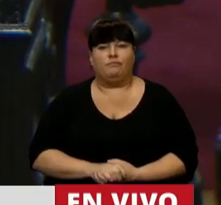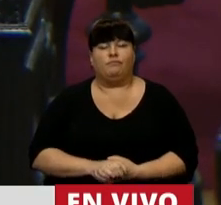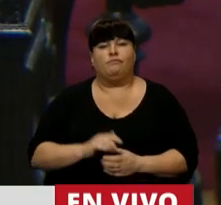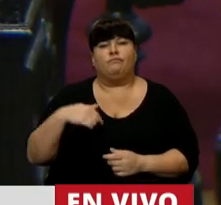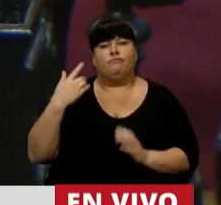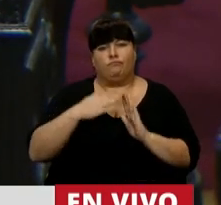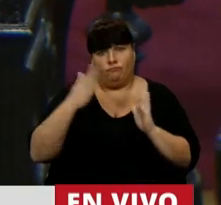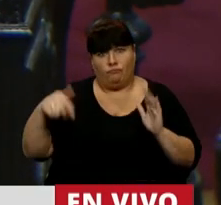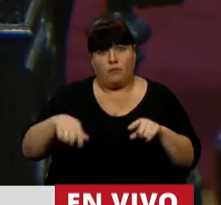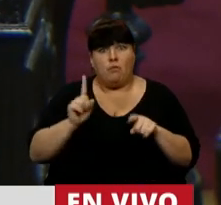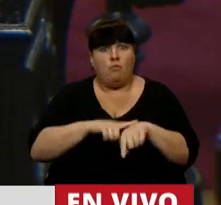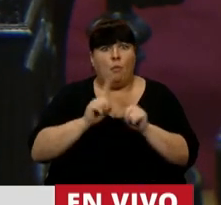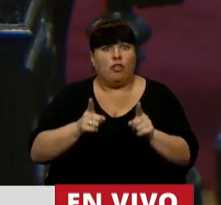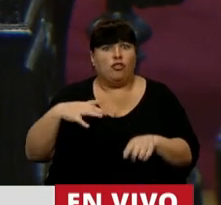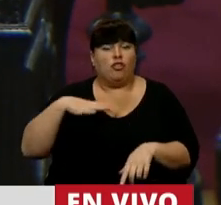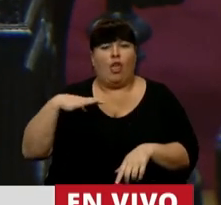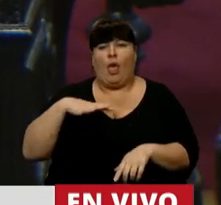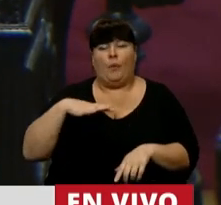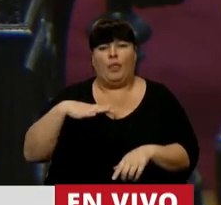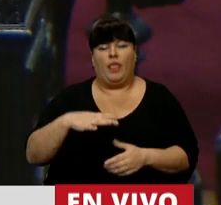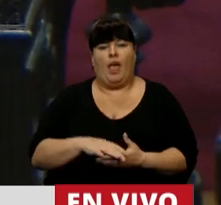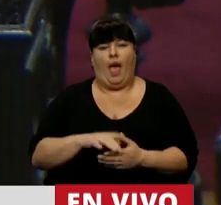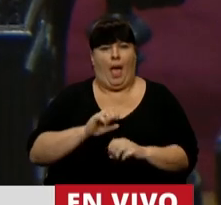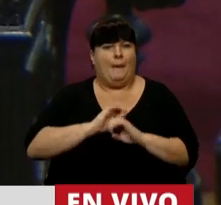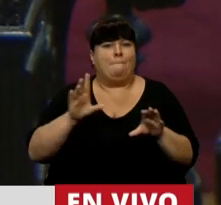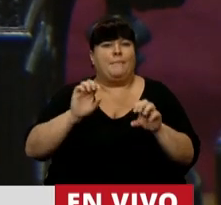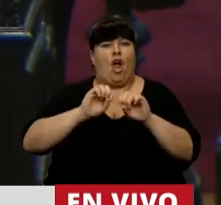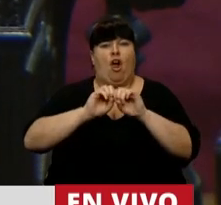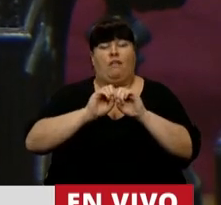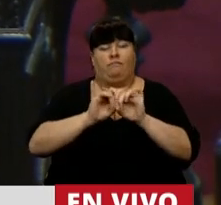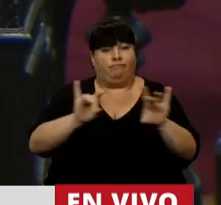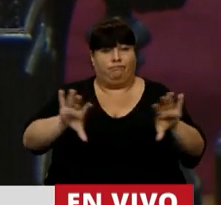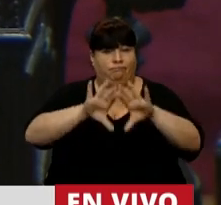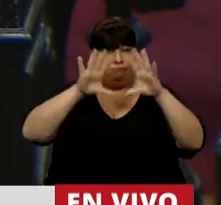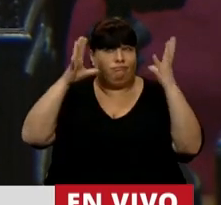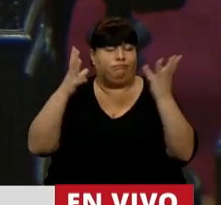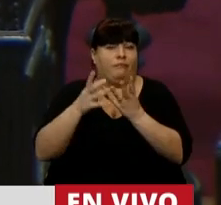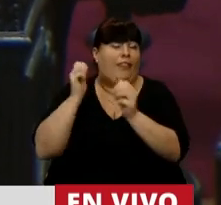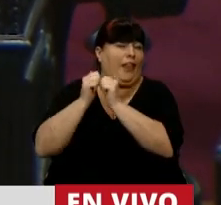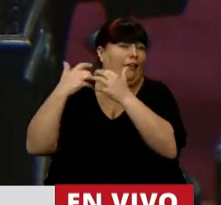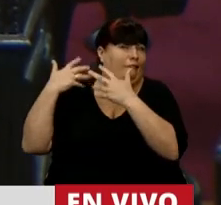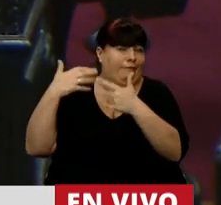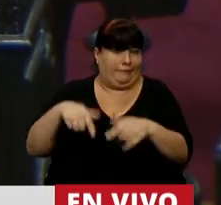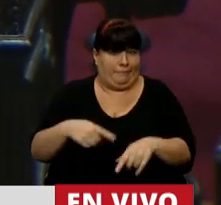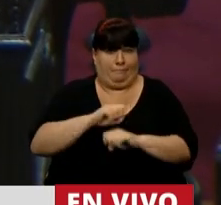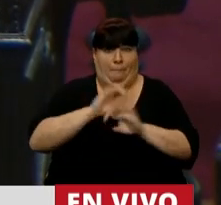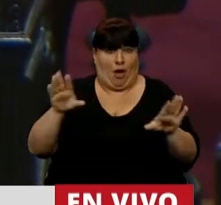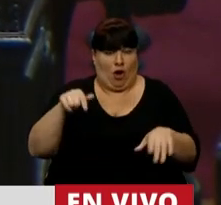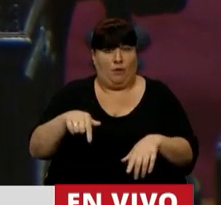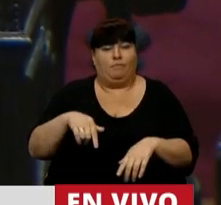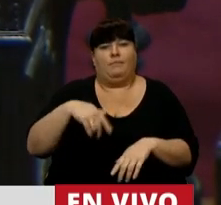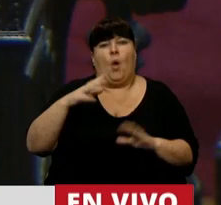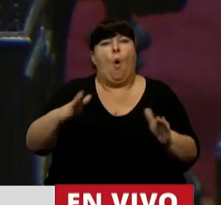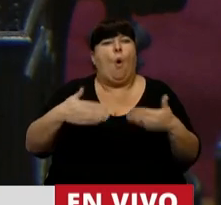atravesado y estamos atravesando la peor pandemia que conozca nuestra historia en una de las